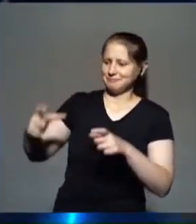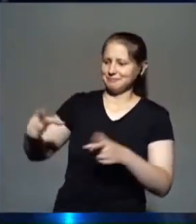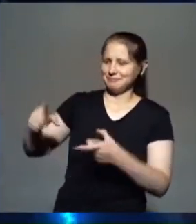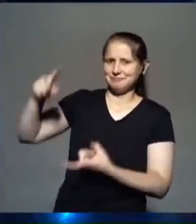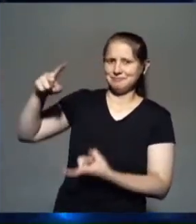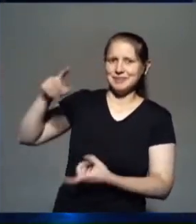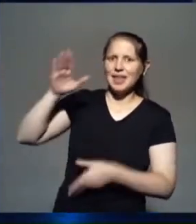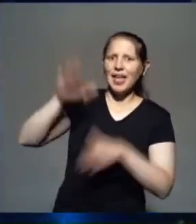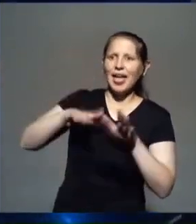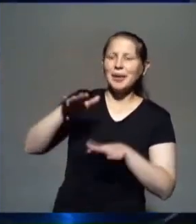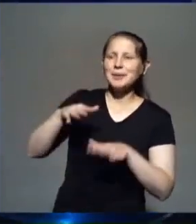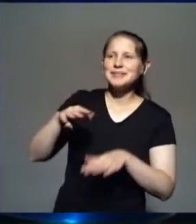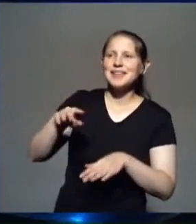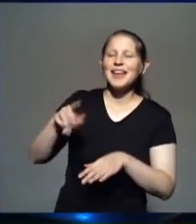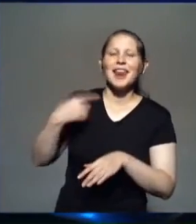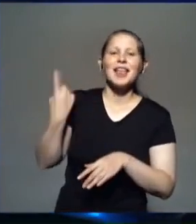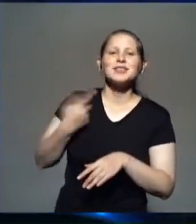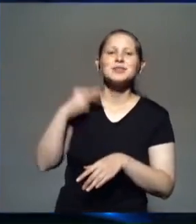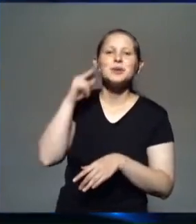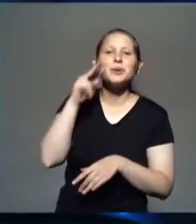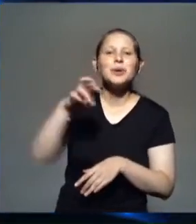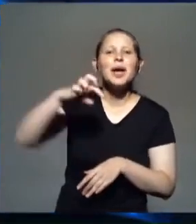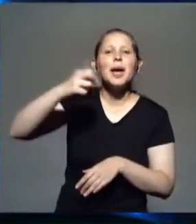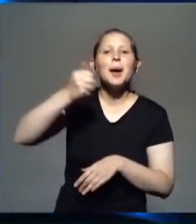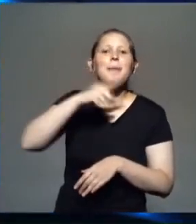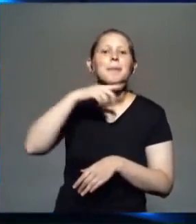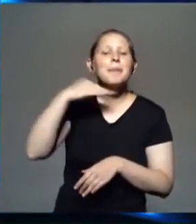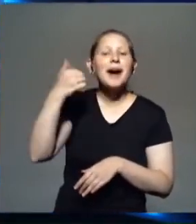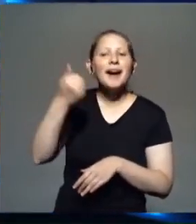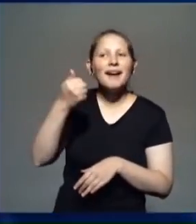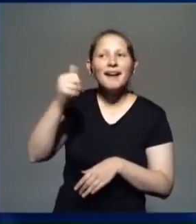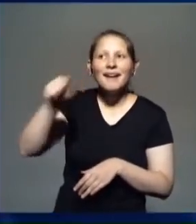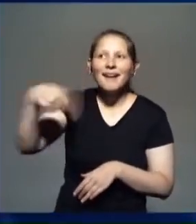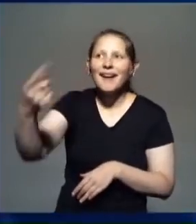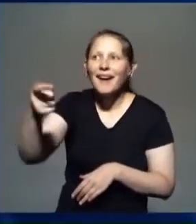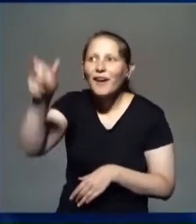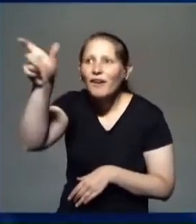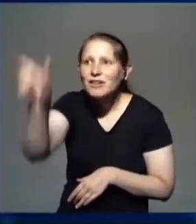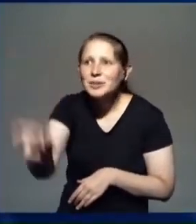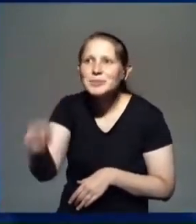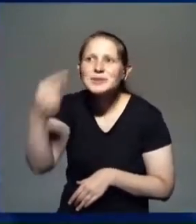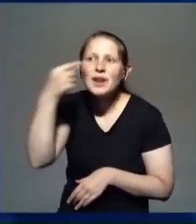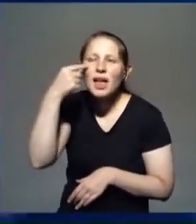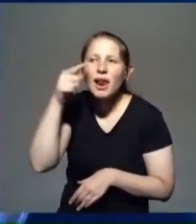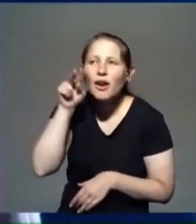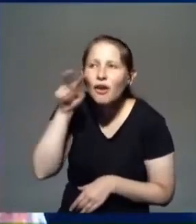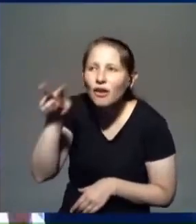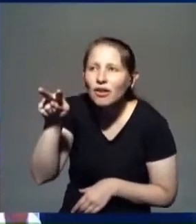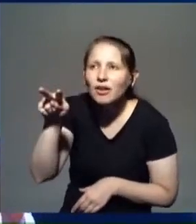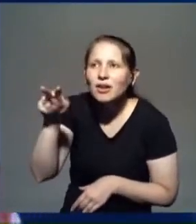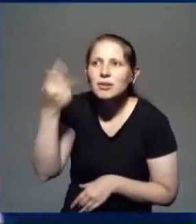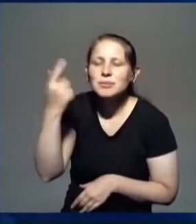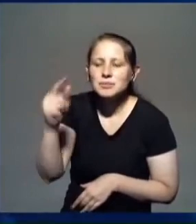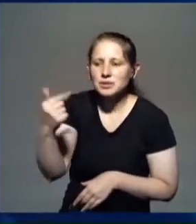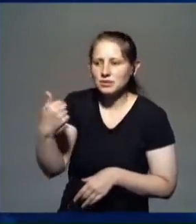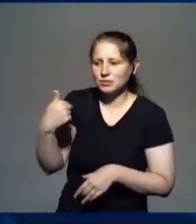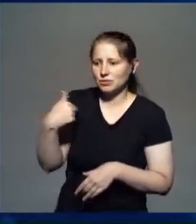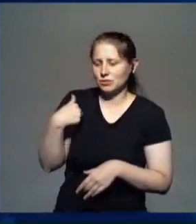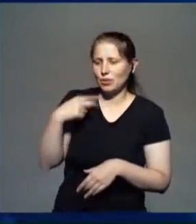nosotros vemos los errores milimétricos en los demás y no vemos nuestros groseros